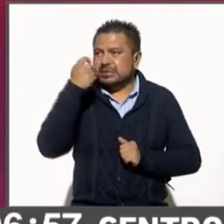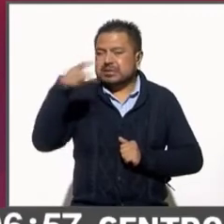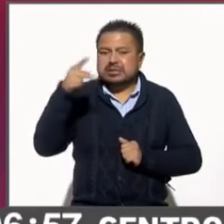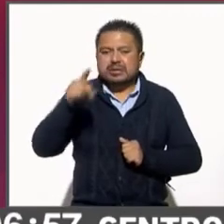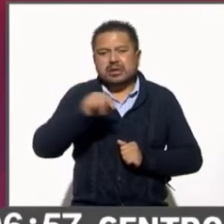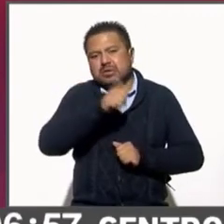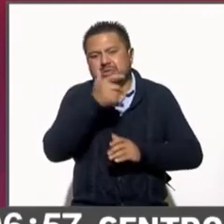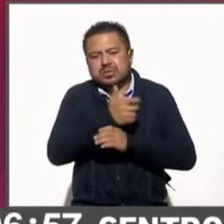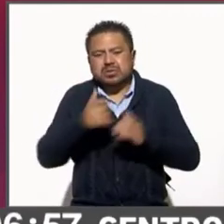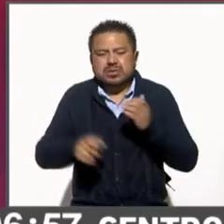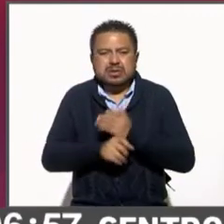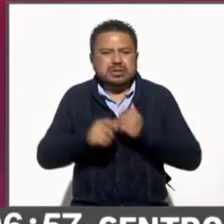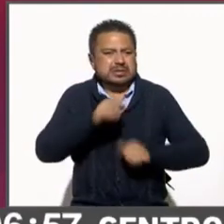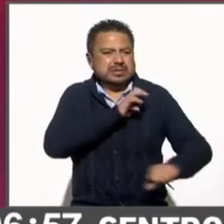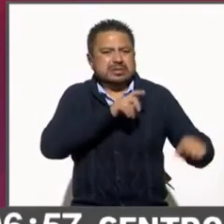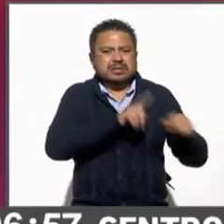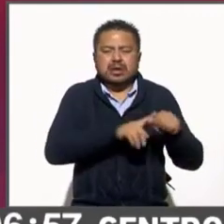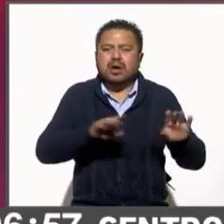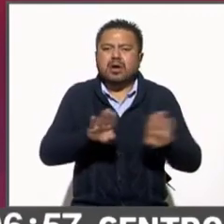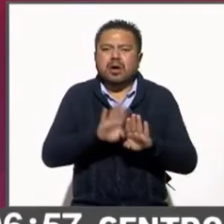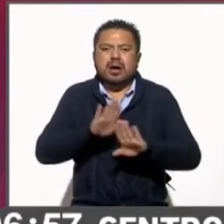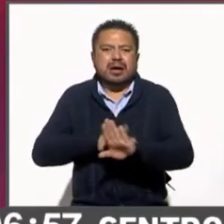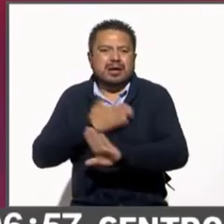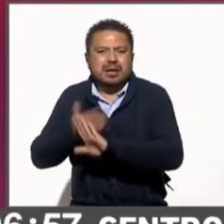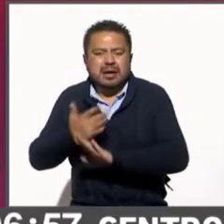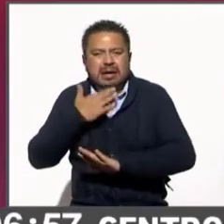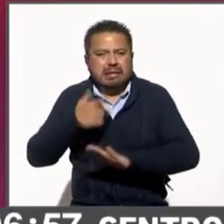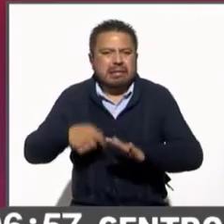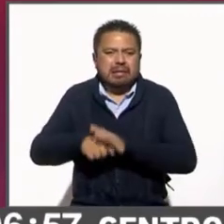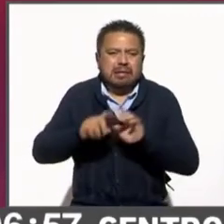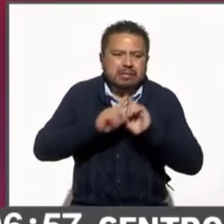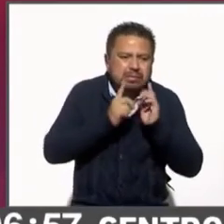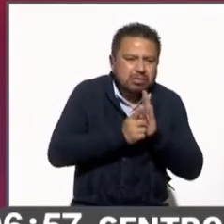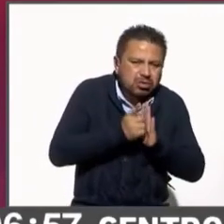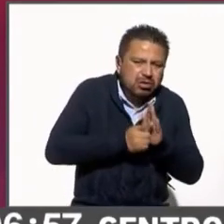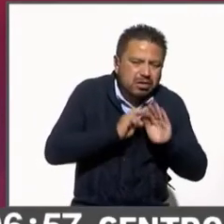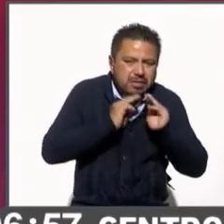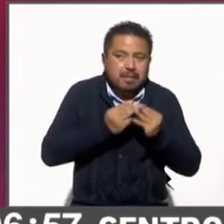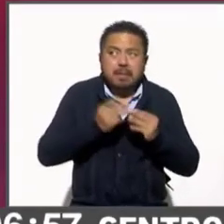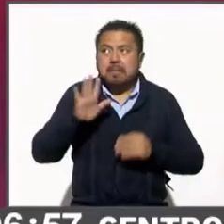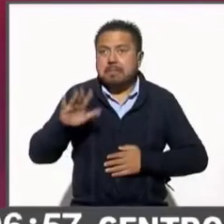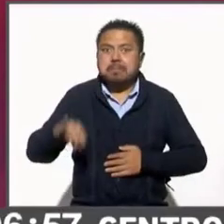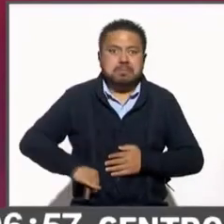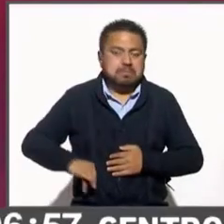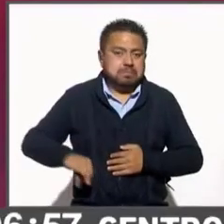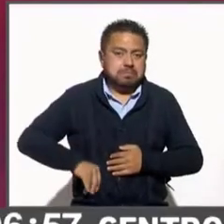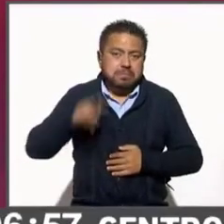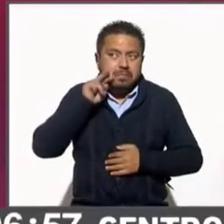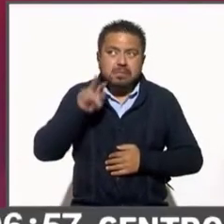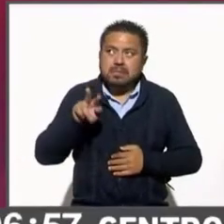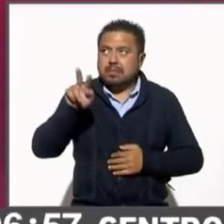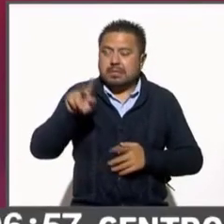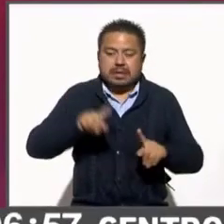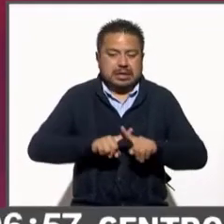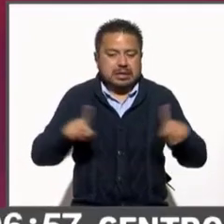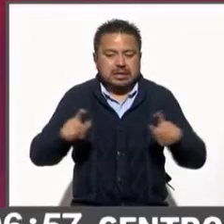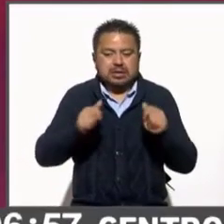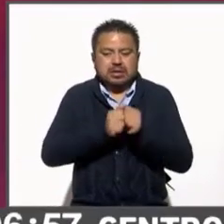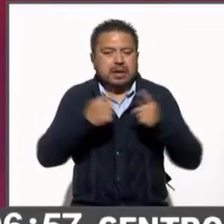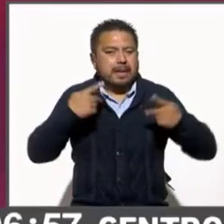particular como combate al narcotráfico. Muy bien, pues interesante ver esta diferencia que hay entre la aprobación